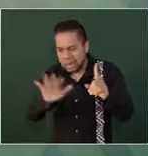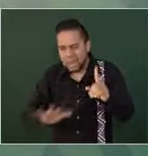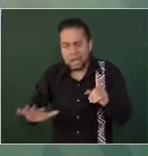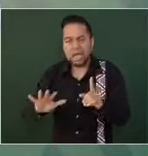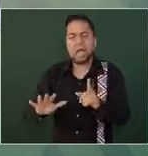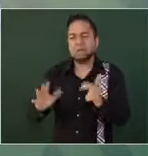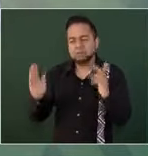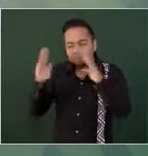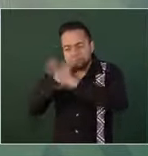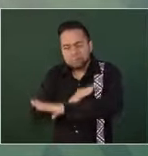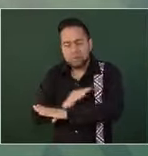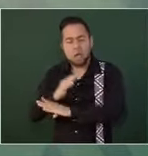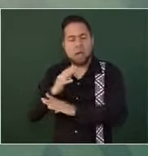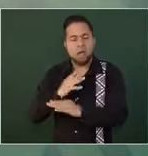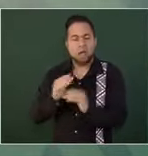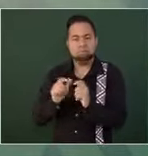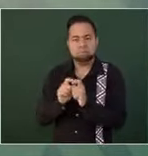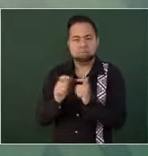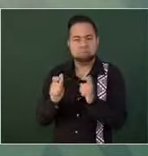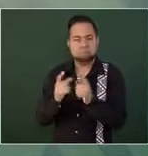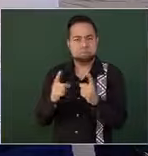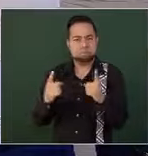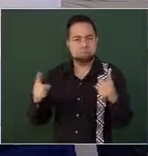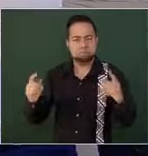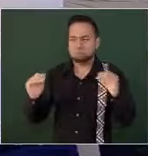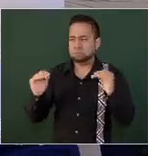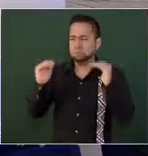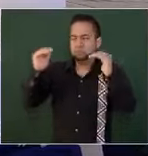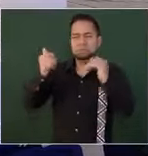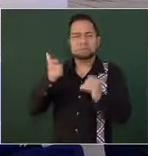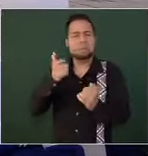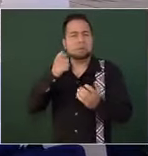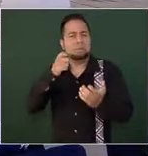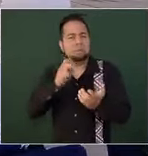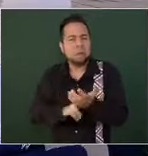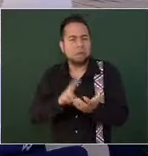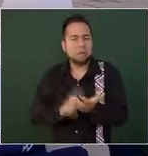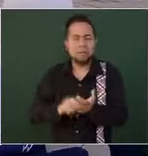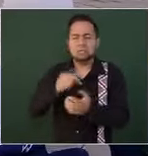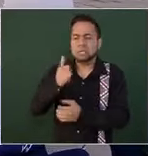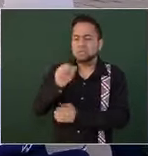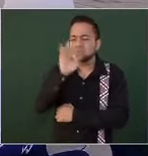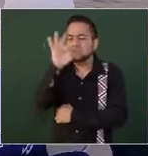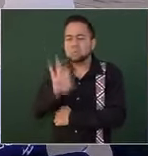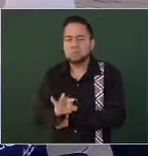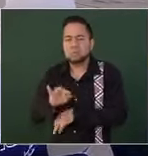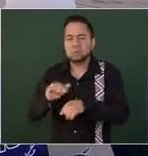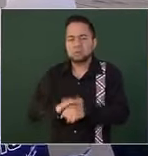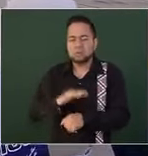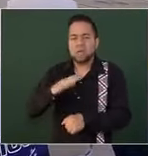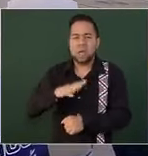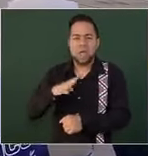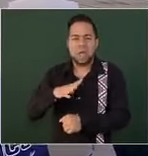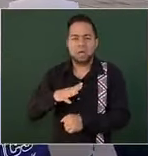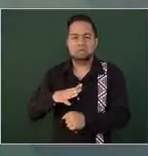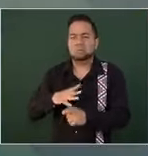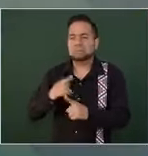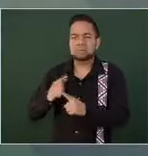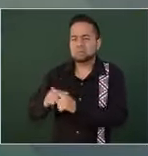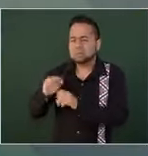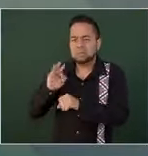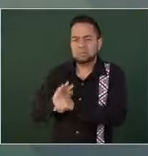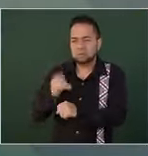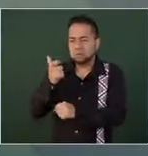tasas de crecimiento superiores al 6 por ciento, gracias a la inversión histórica